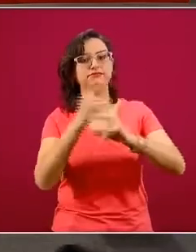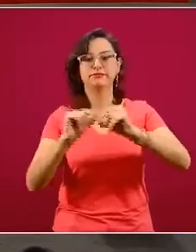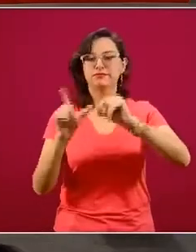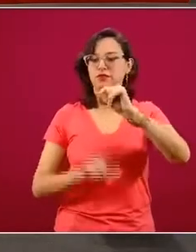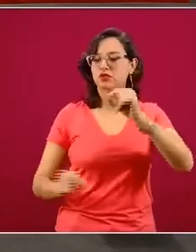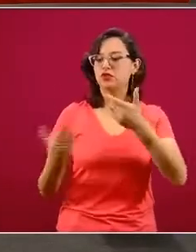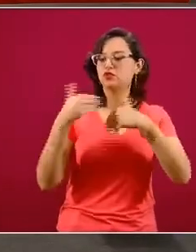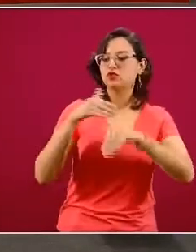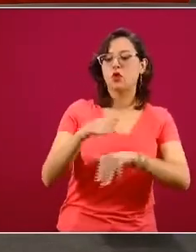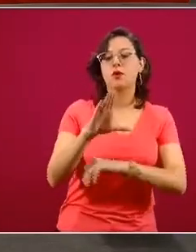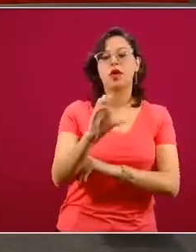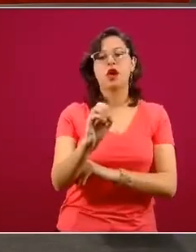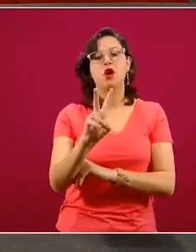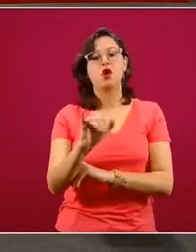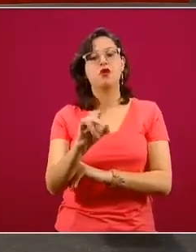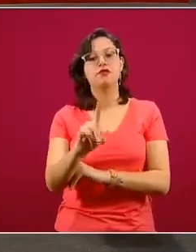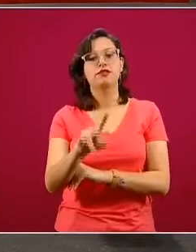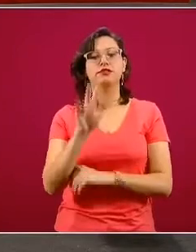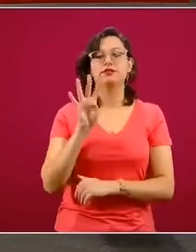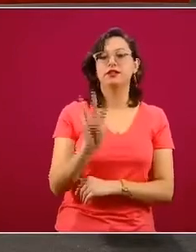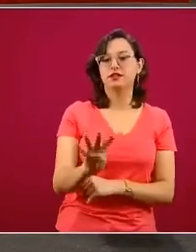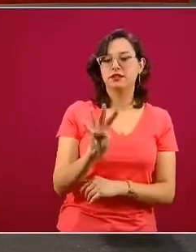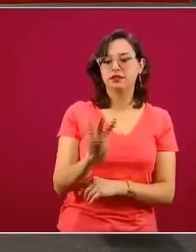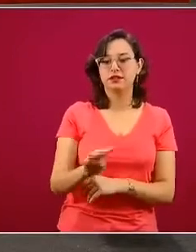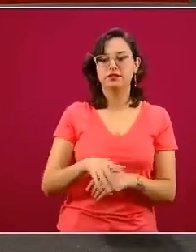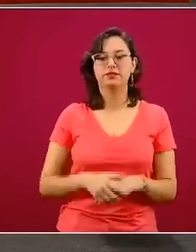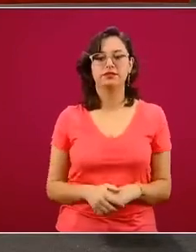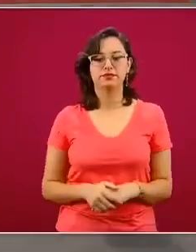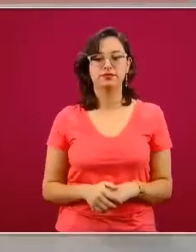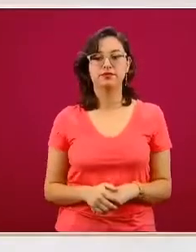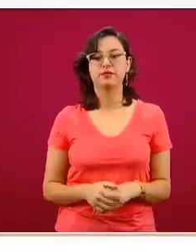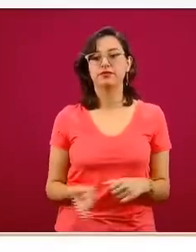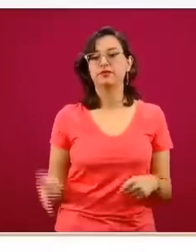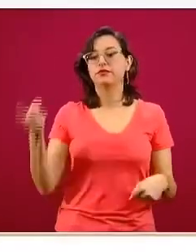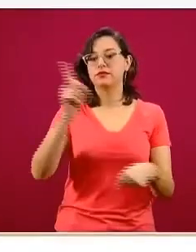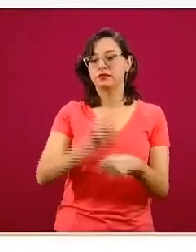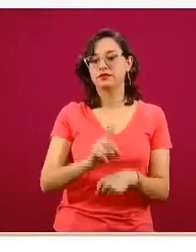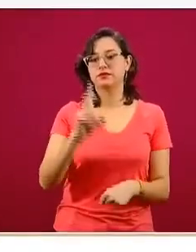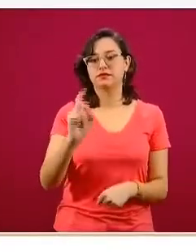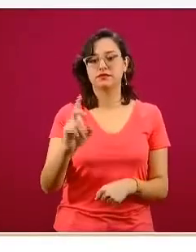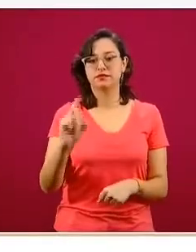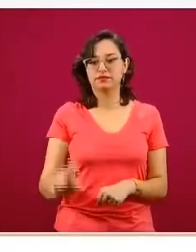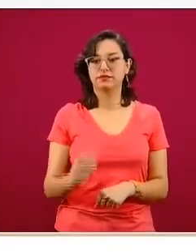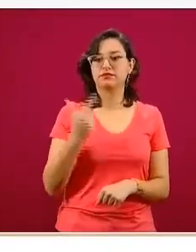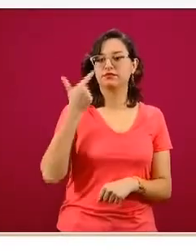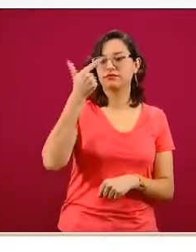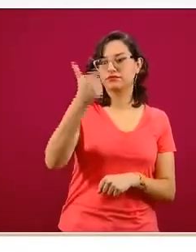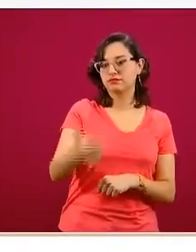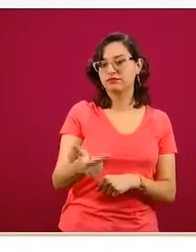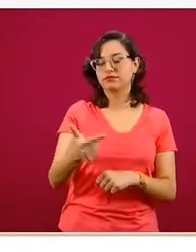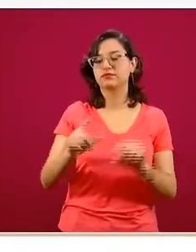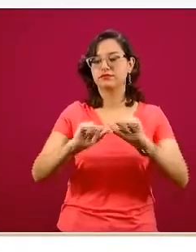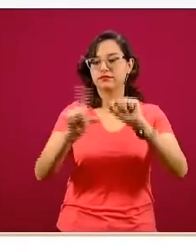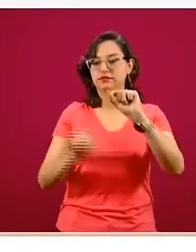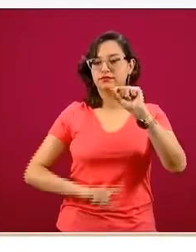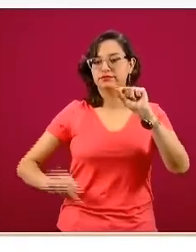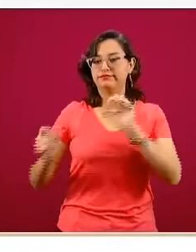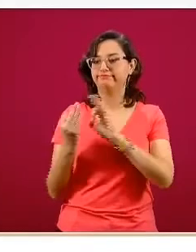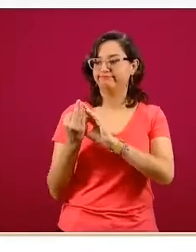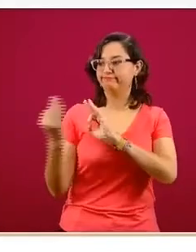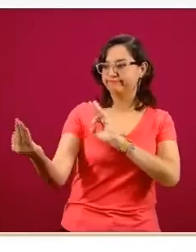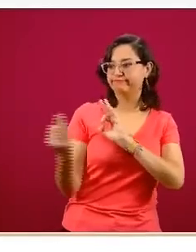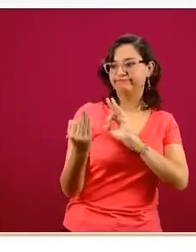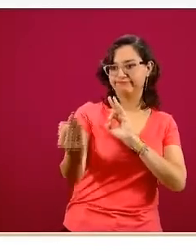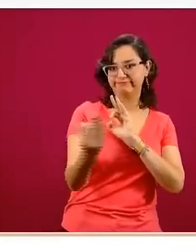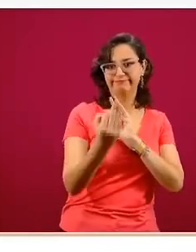de COVID-19. Estamos en el día 37 de nuestra Jornada Nacional de Sana Distancia, en la cual,